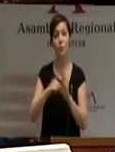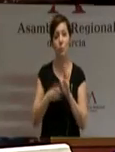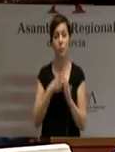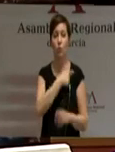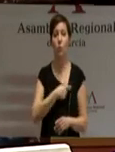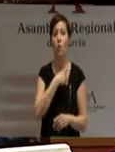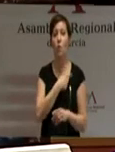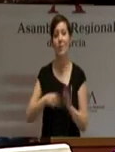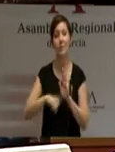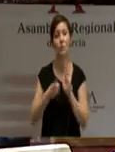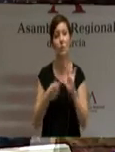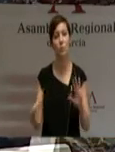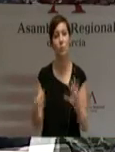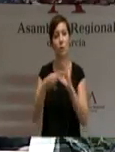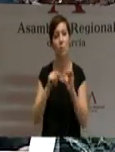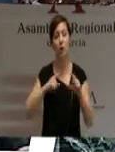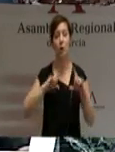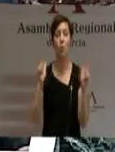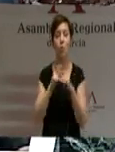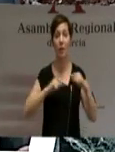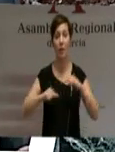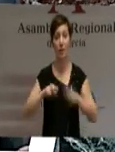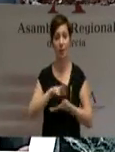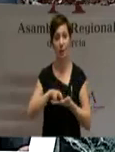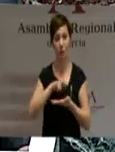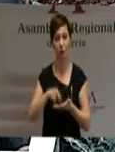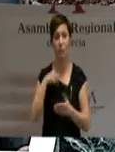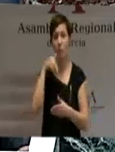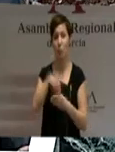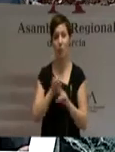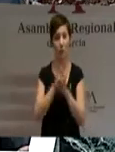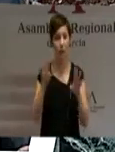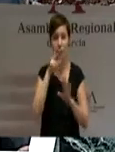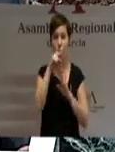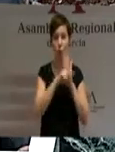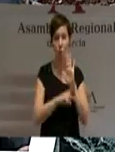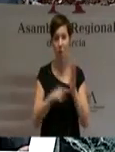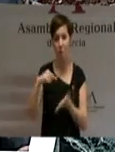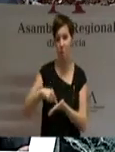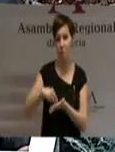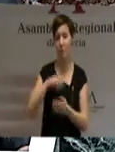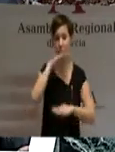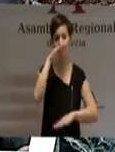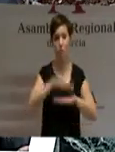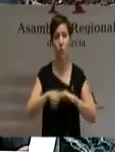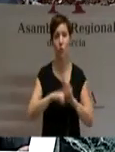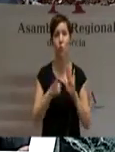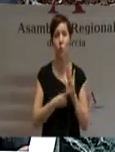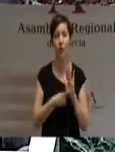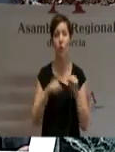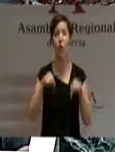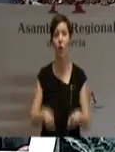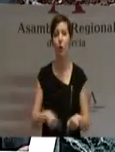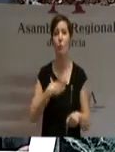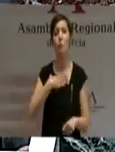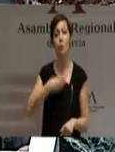y ratificada unánimemente por la Junta Directiva Regional, como exigen nuestras normas estatutarias, han hecho posible que hoy comparezca